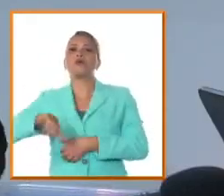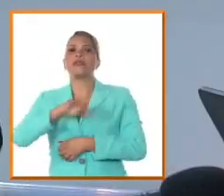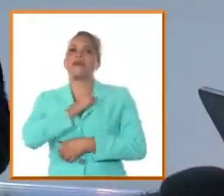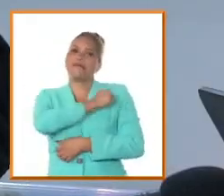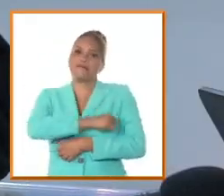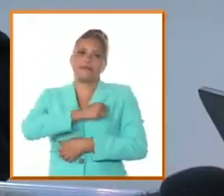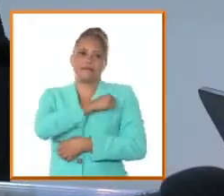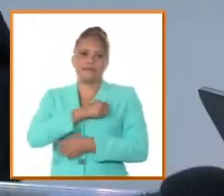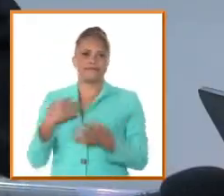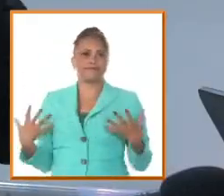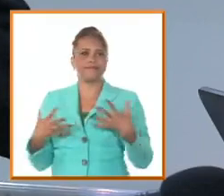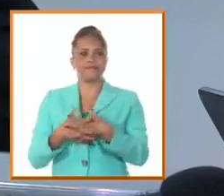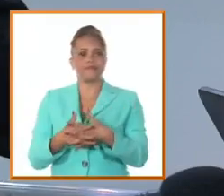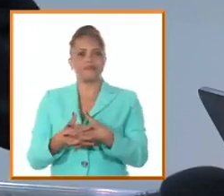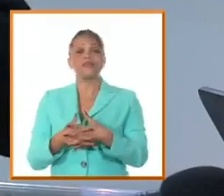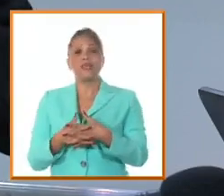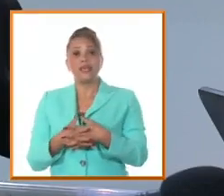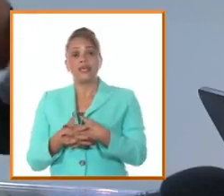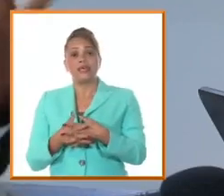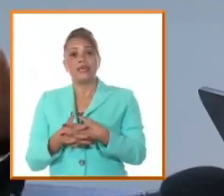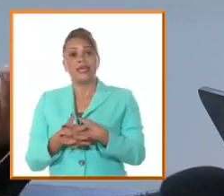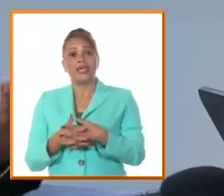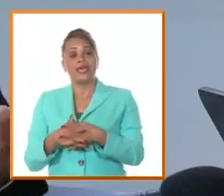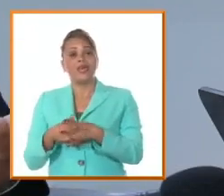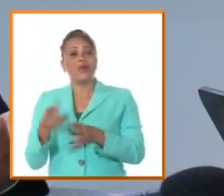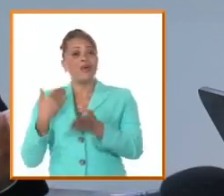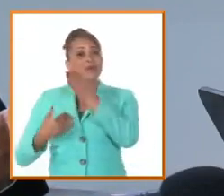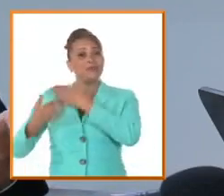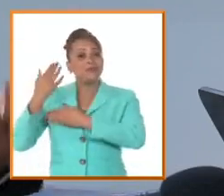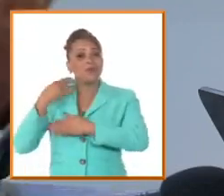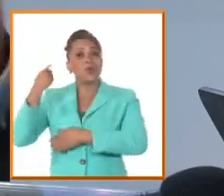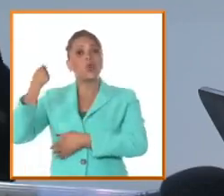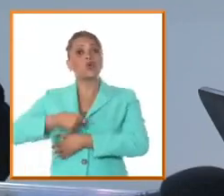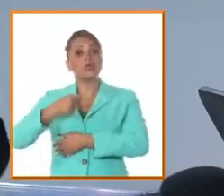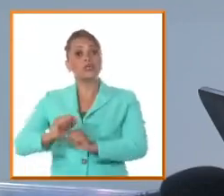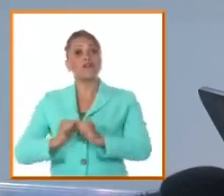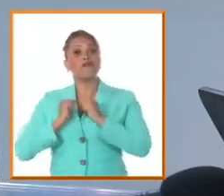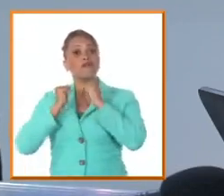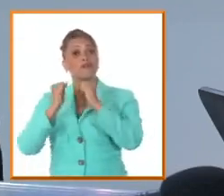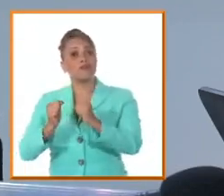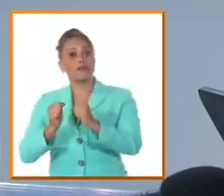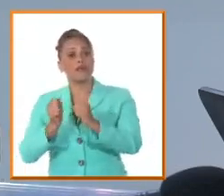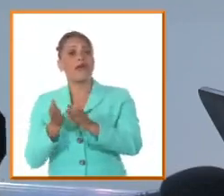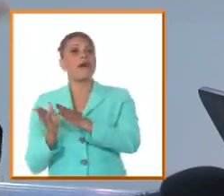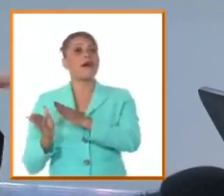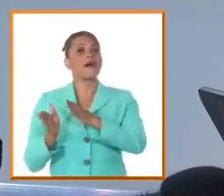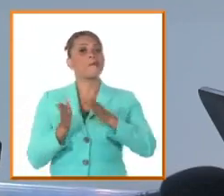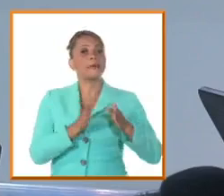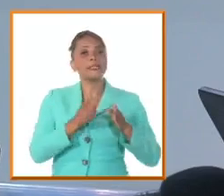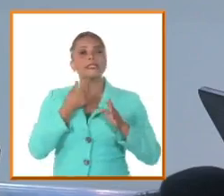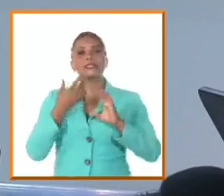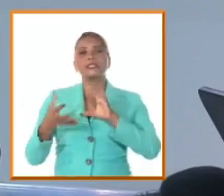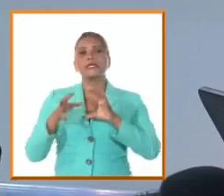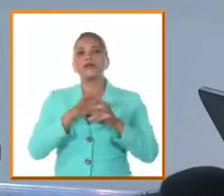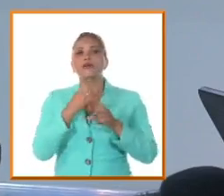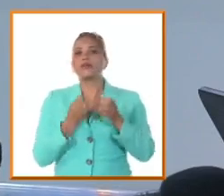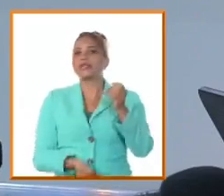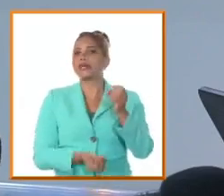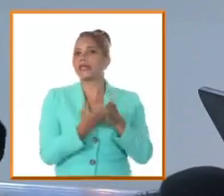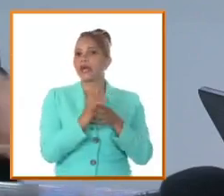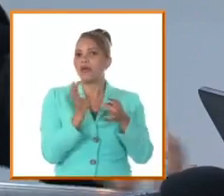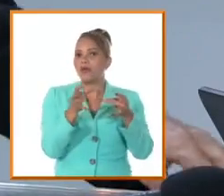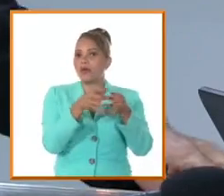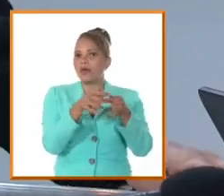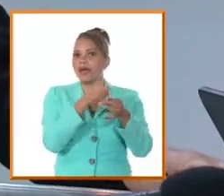fraternidad y hay una tradición jurídica muy fuerte aparte de la formación propia que